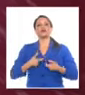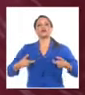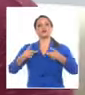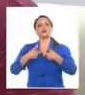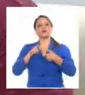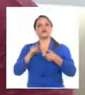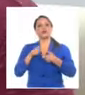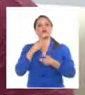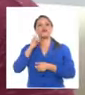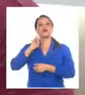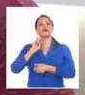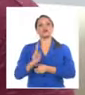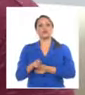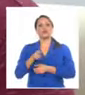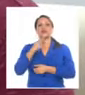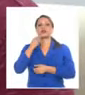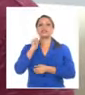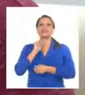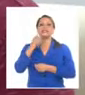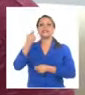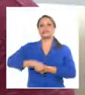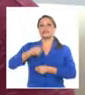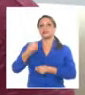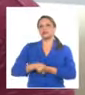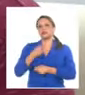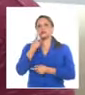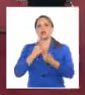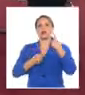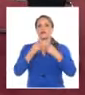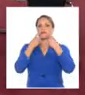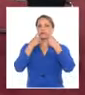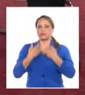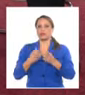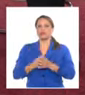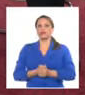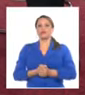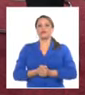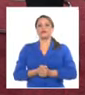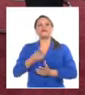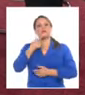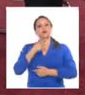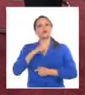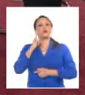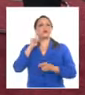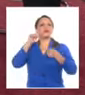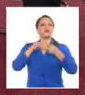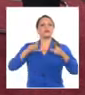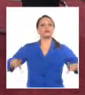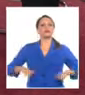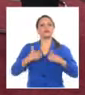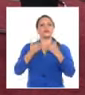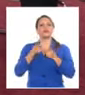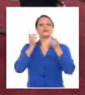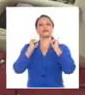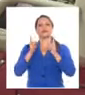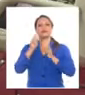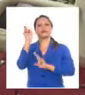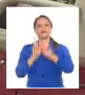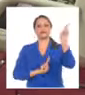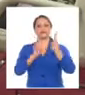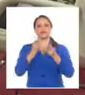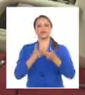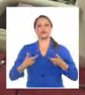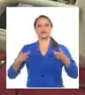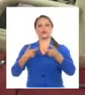facultado para tomar las decisiones que considere pertinentes en aras de cumplir las políticas y acuerdos de su Congreso.